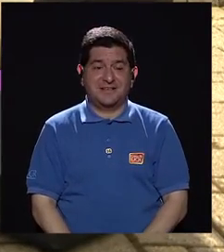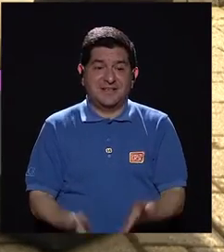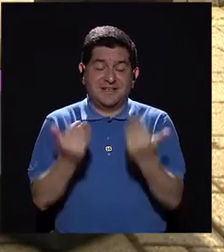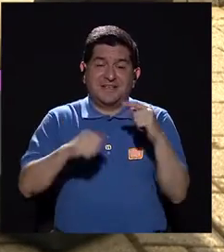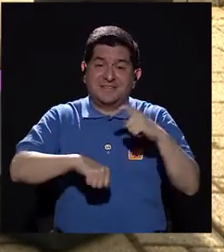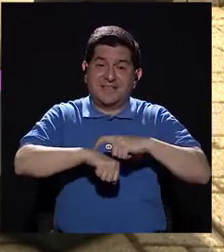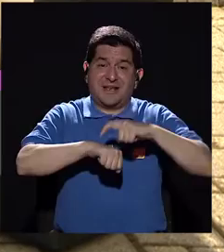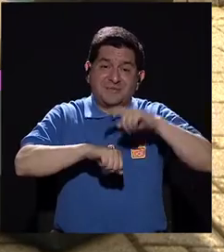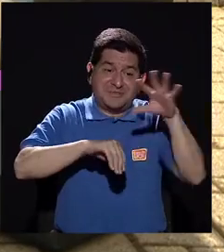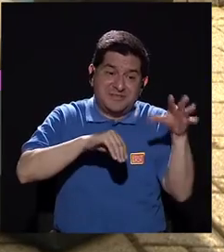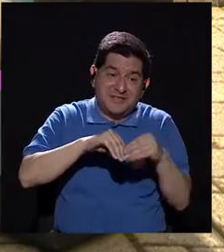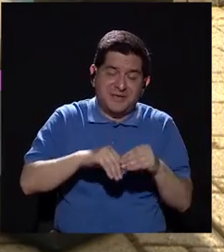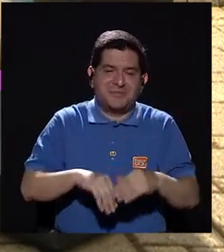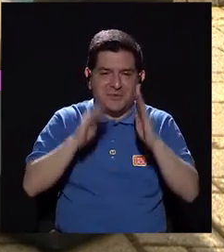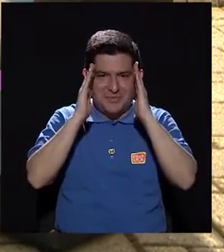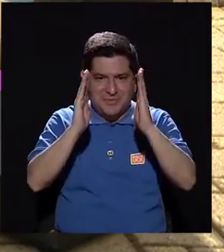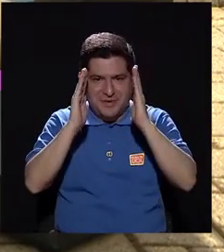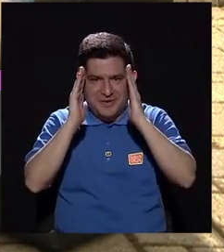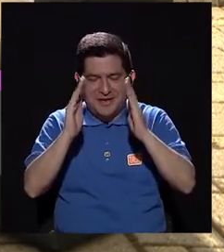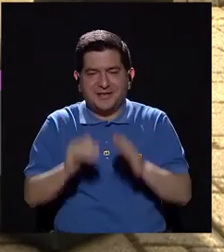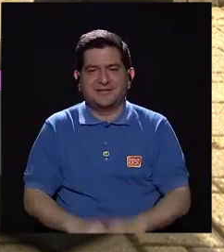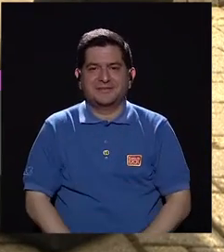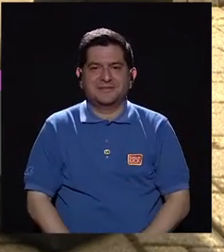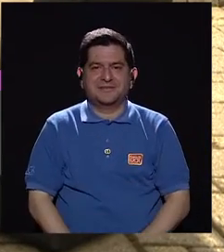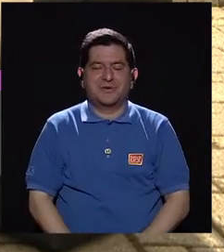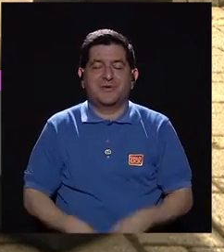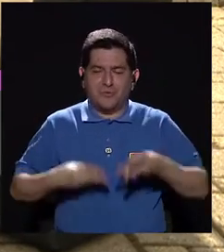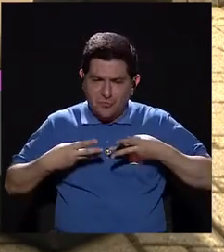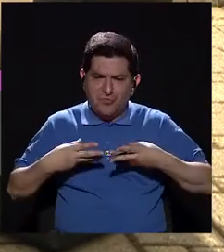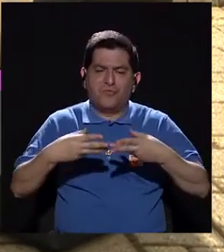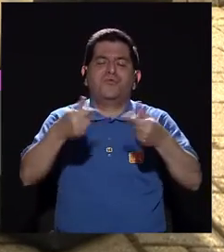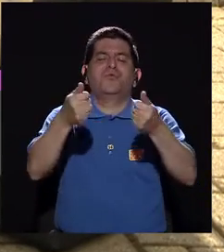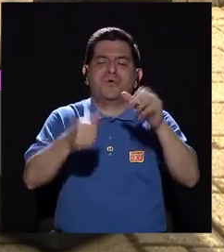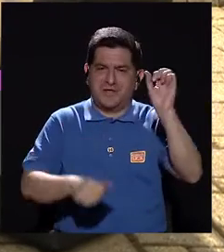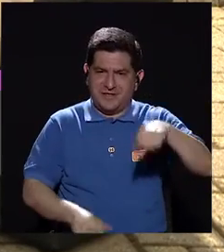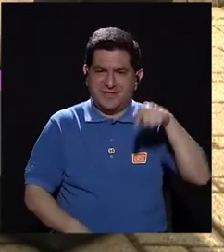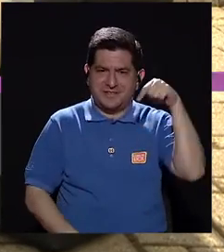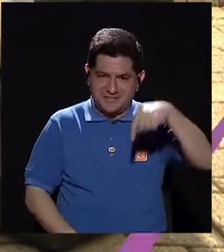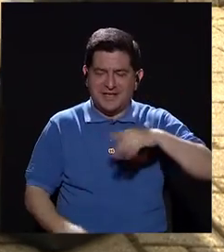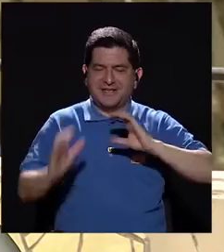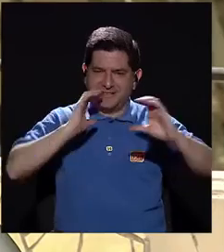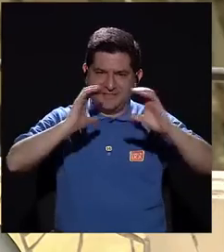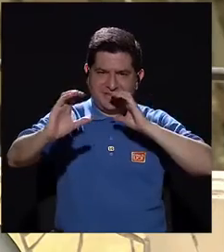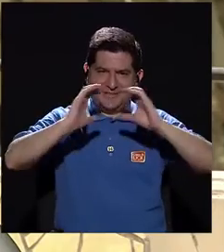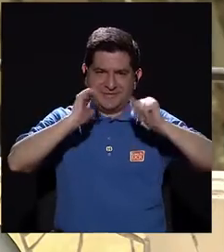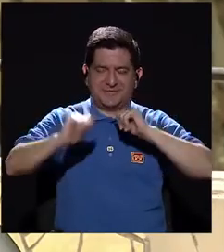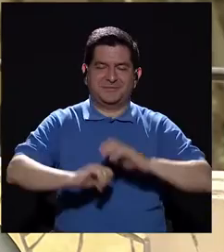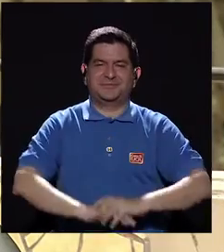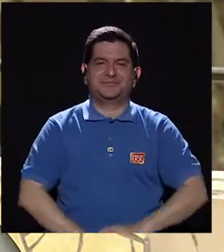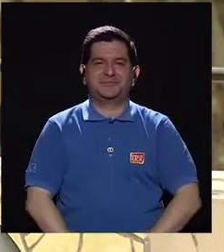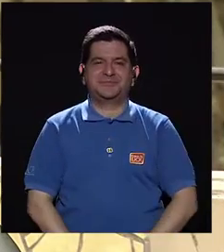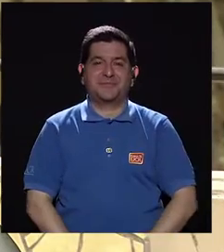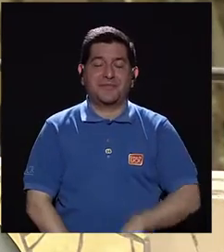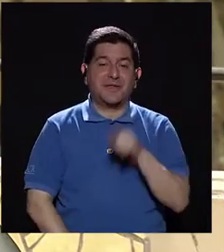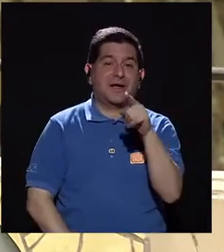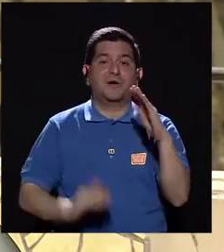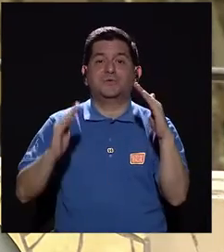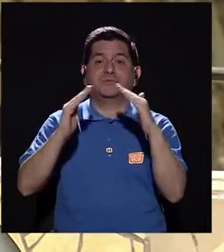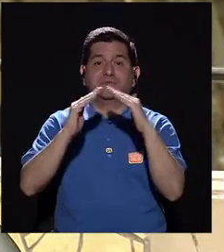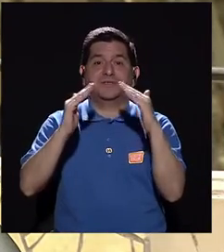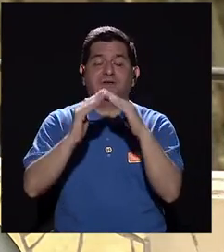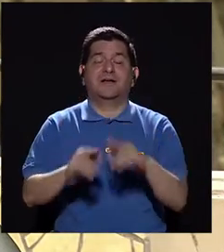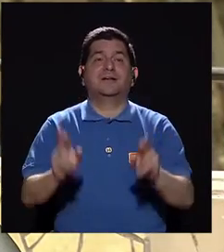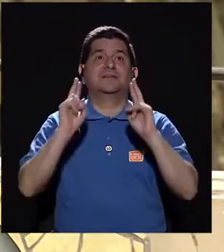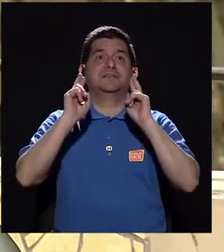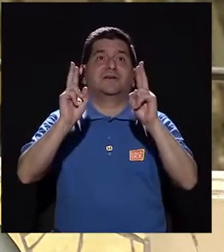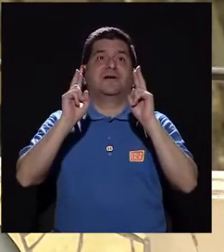tener más tiempo de abordar. Muchísimo ha sido, yo creo que ha habido mucho flow, ¿verdad?, en esta conversación. Y a ustedes allá